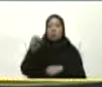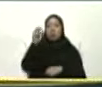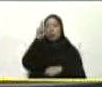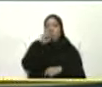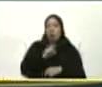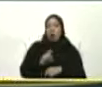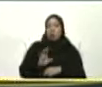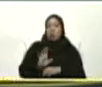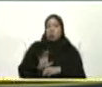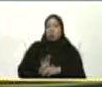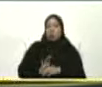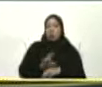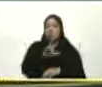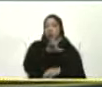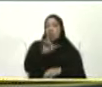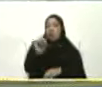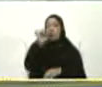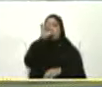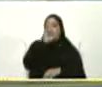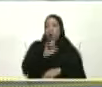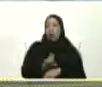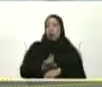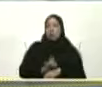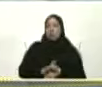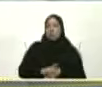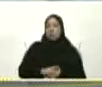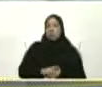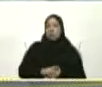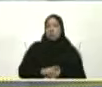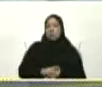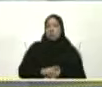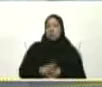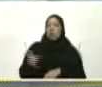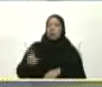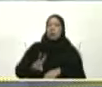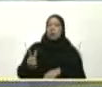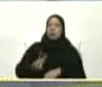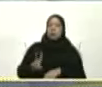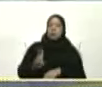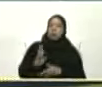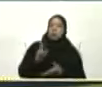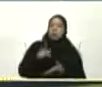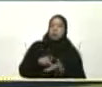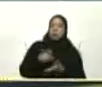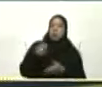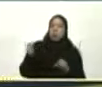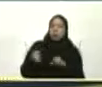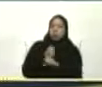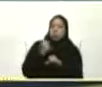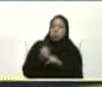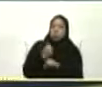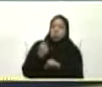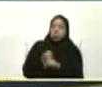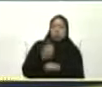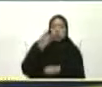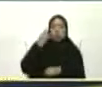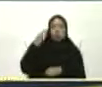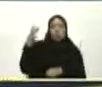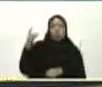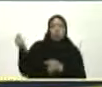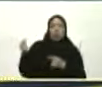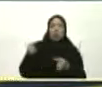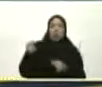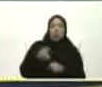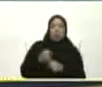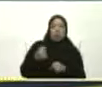Doctor 30 años Y Venezuela Tiene que trabajar Y soñar Y Por llegar